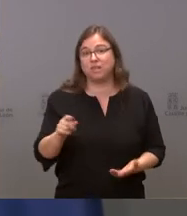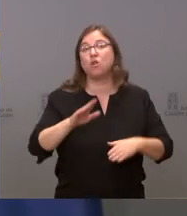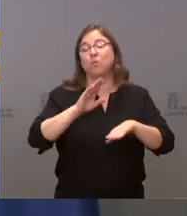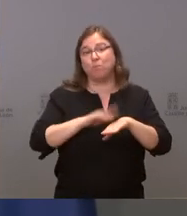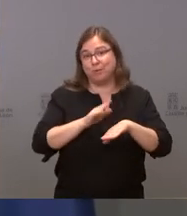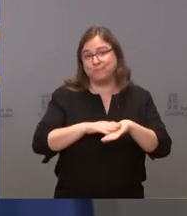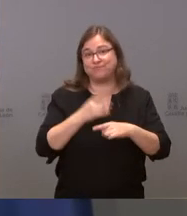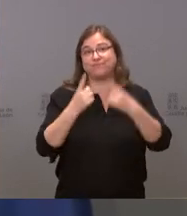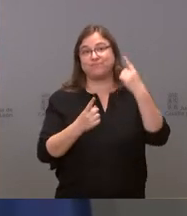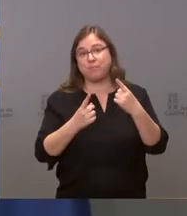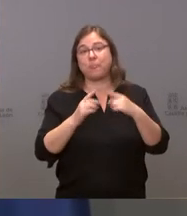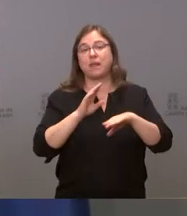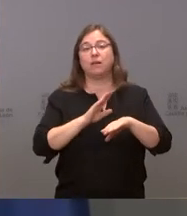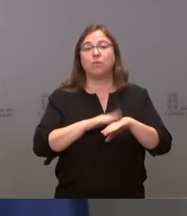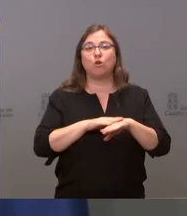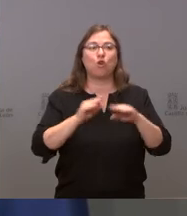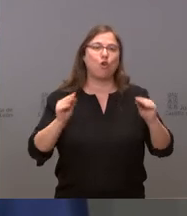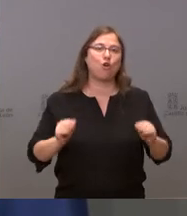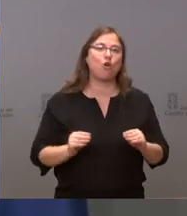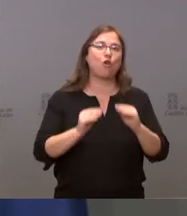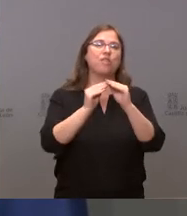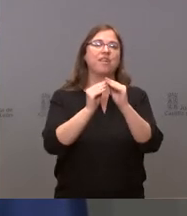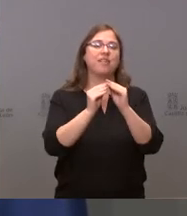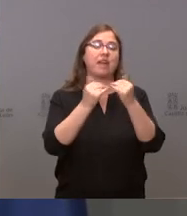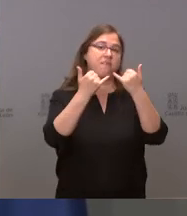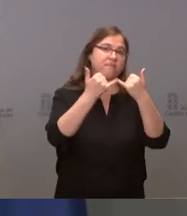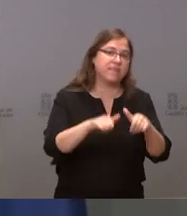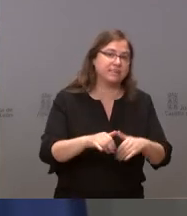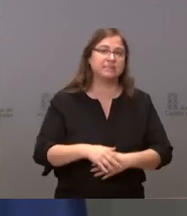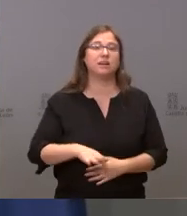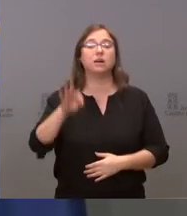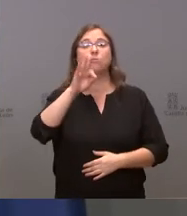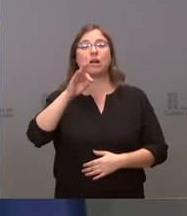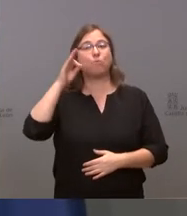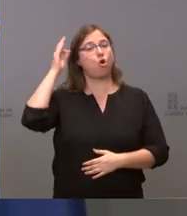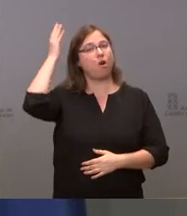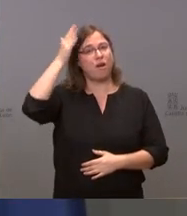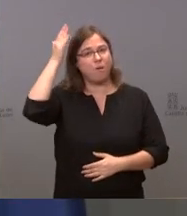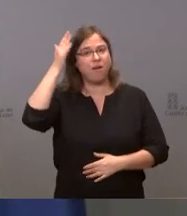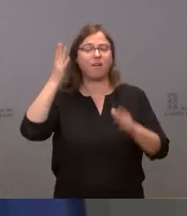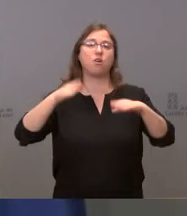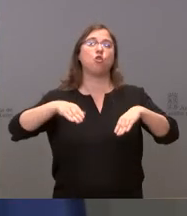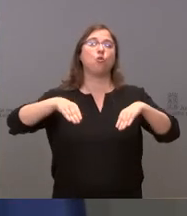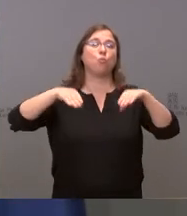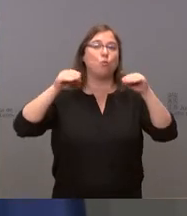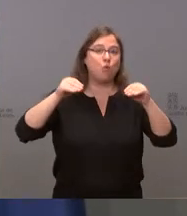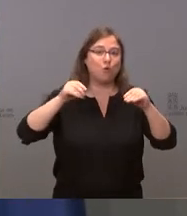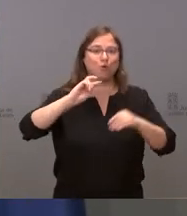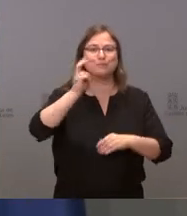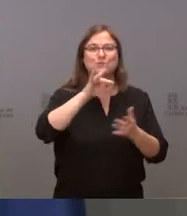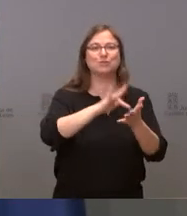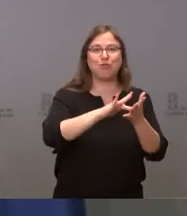a veces con algunas provincias que han coincidido periodos de no fiestas, han ocurrido en Navarra, han ocurrido en Burgos, han ocurrido en otros sitios,